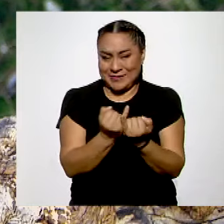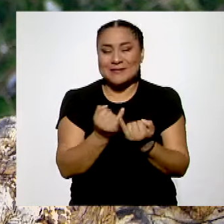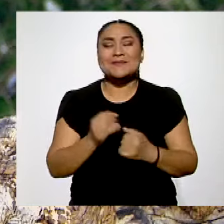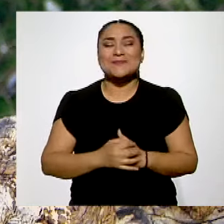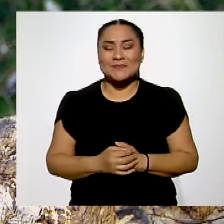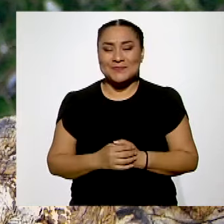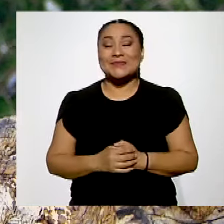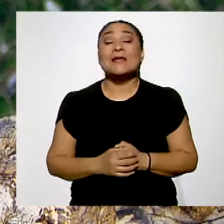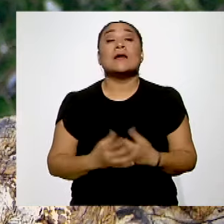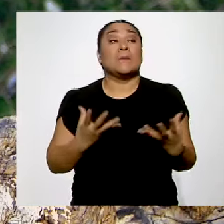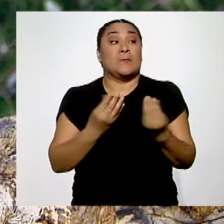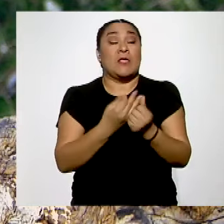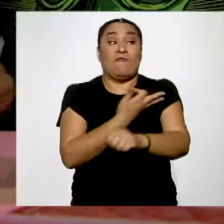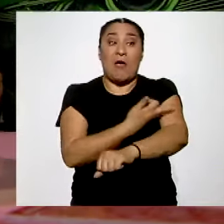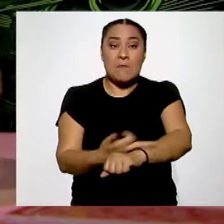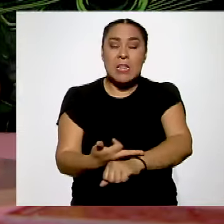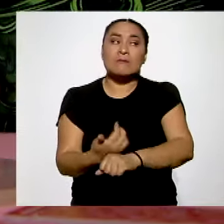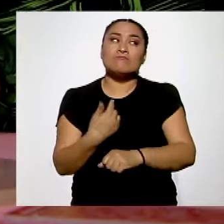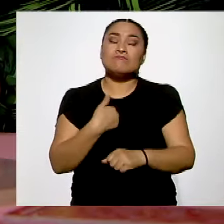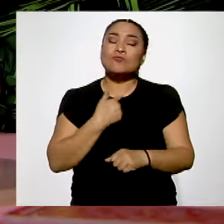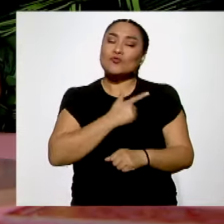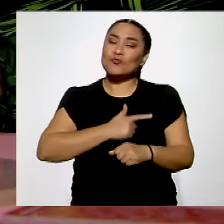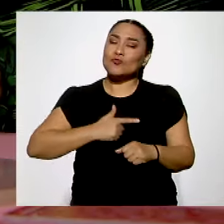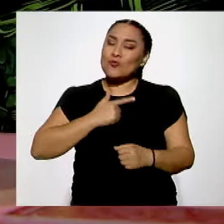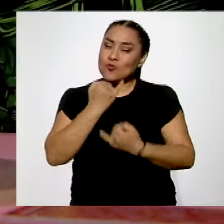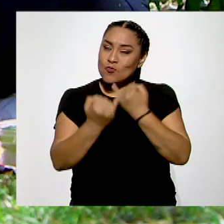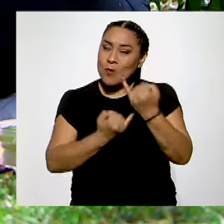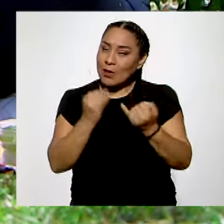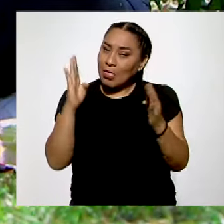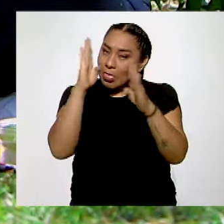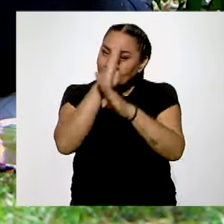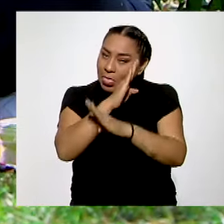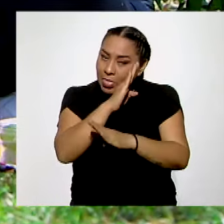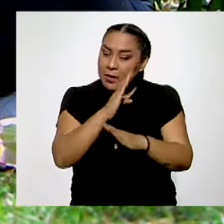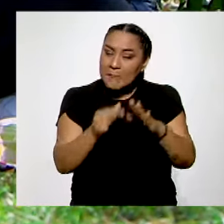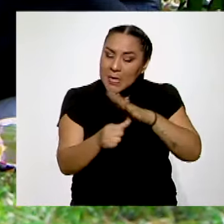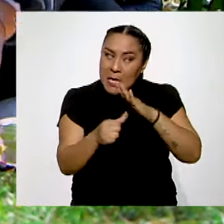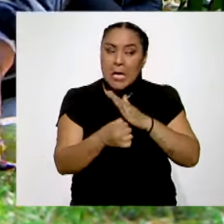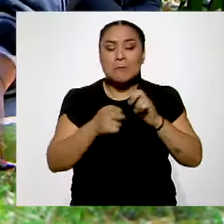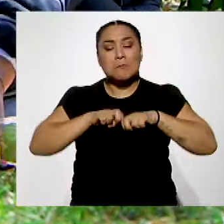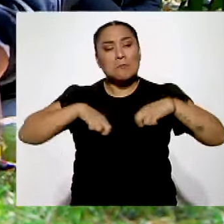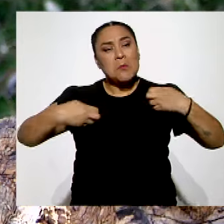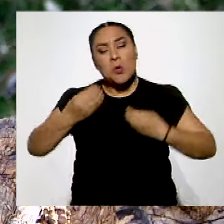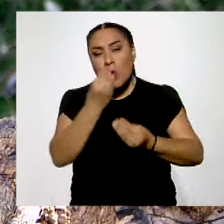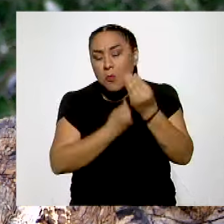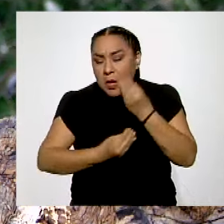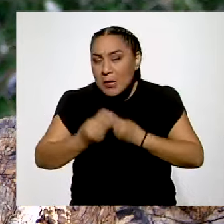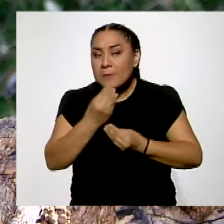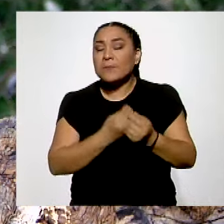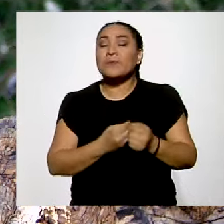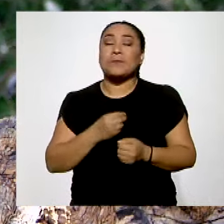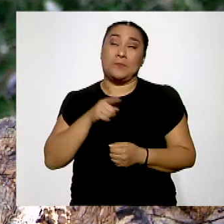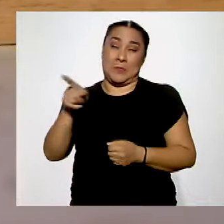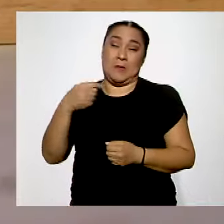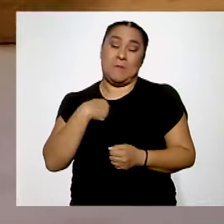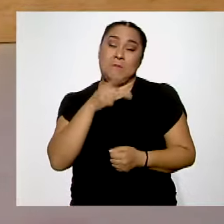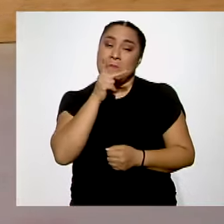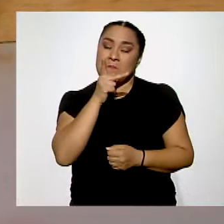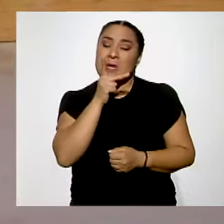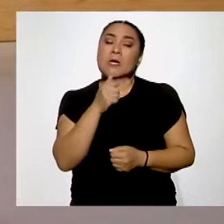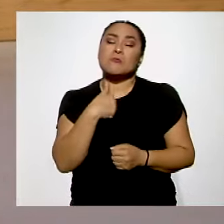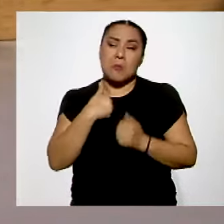Con mi familia me gusta jugar juegos de mesa, comer juntos. Con mi papá me gusta